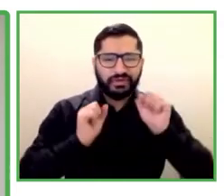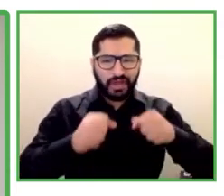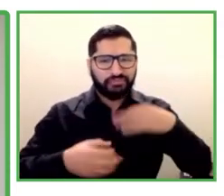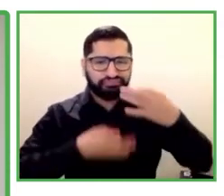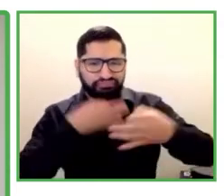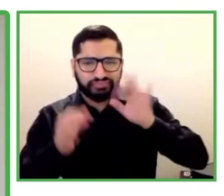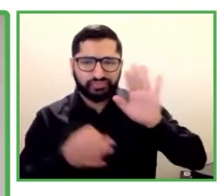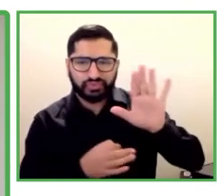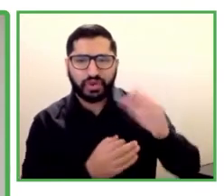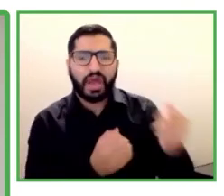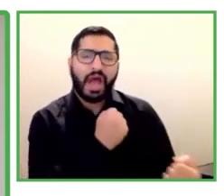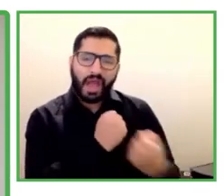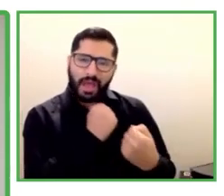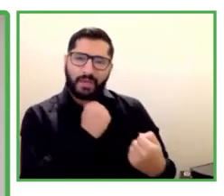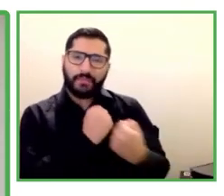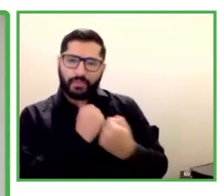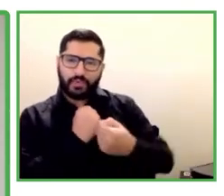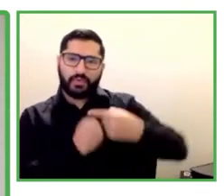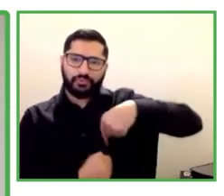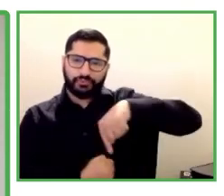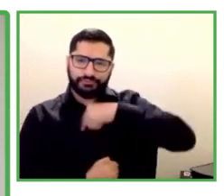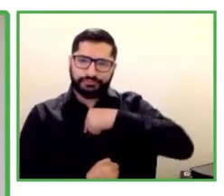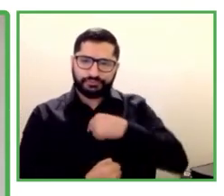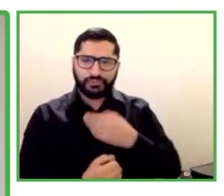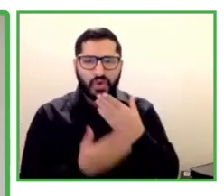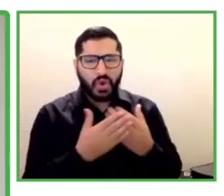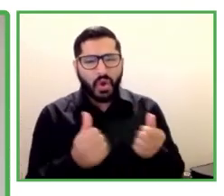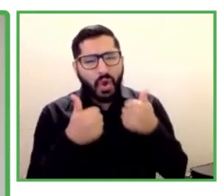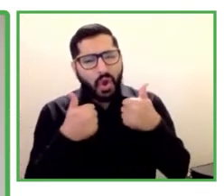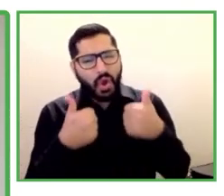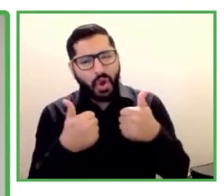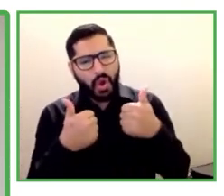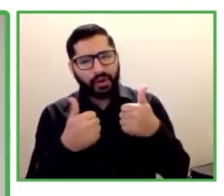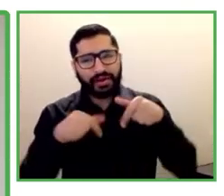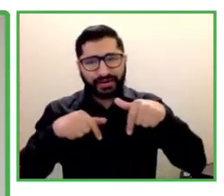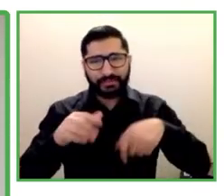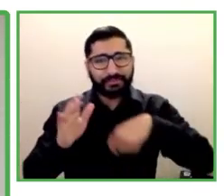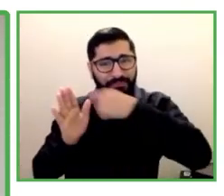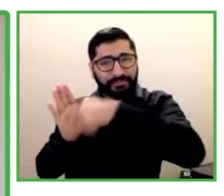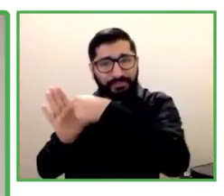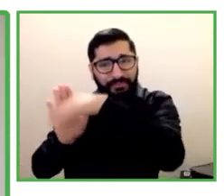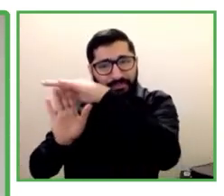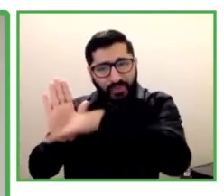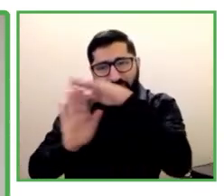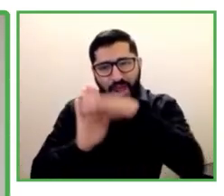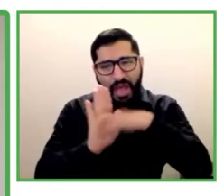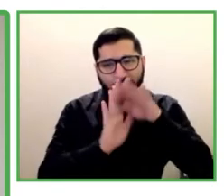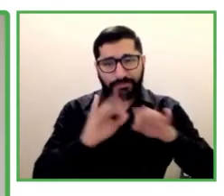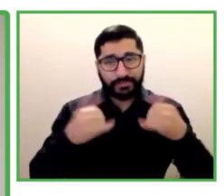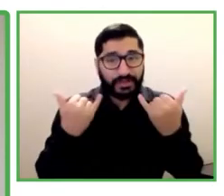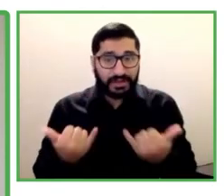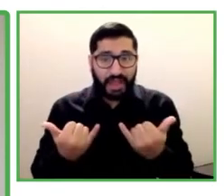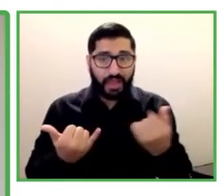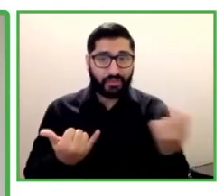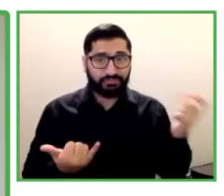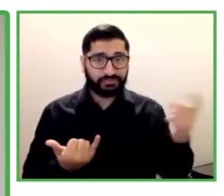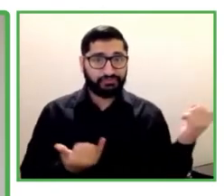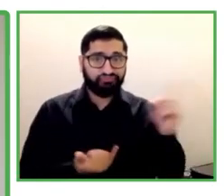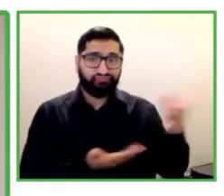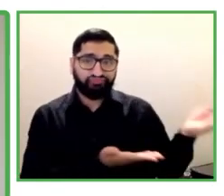con este programa. Ahora déjenme darle la bienvenida a otro querido miembro de este programa,